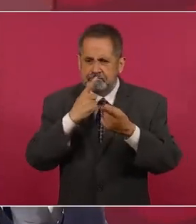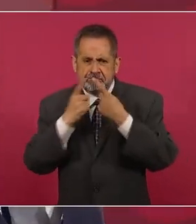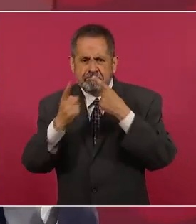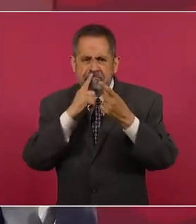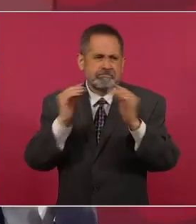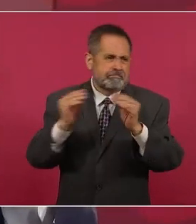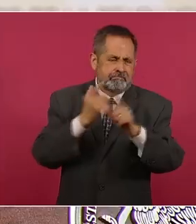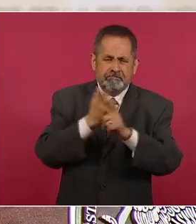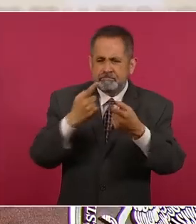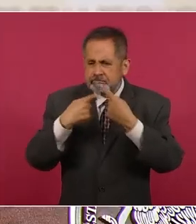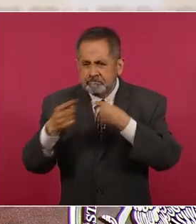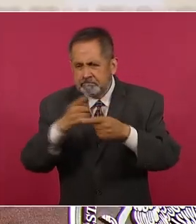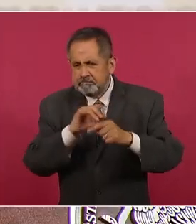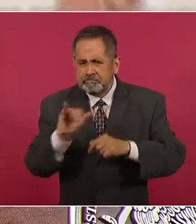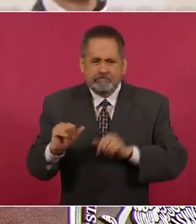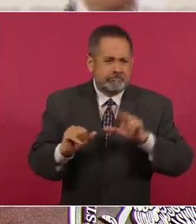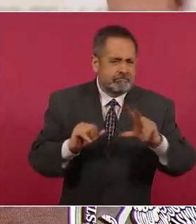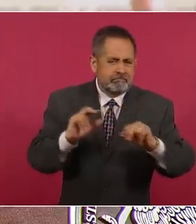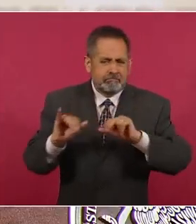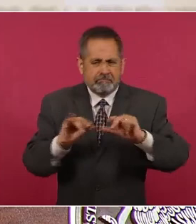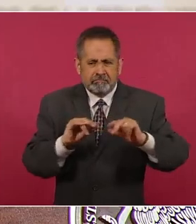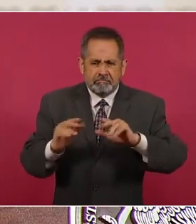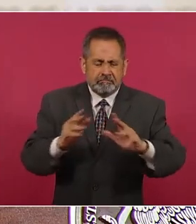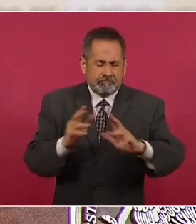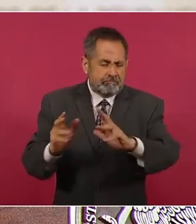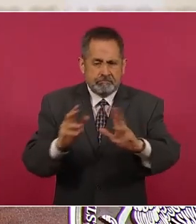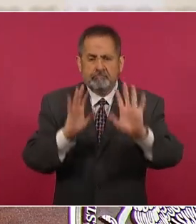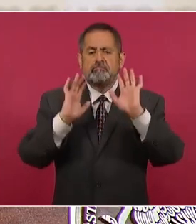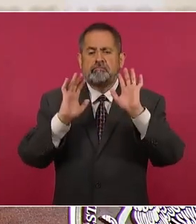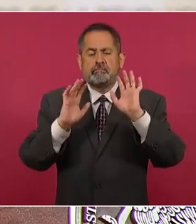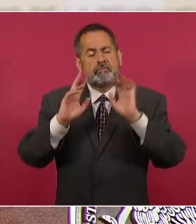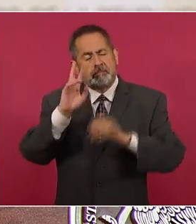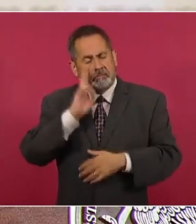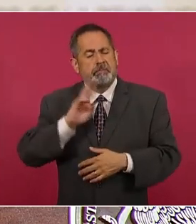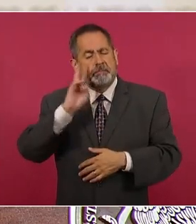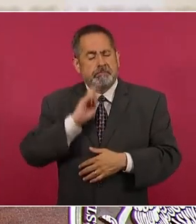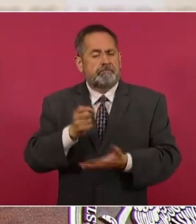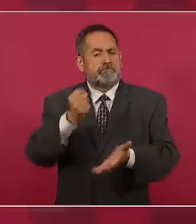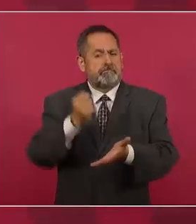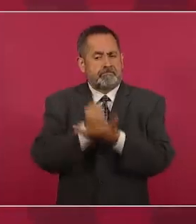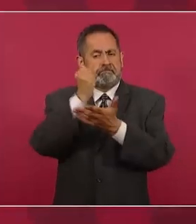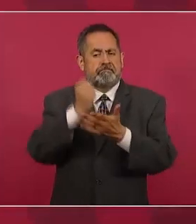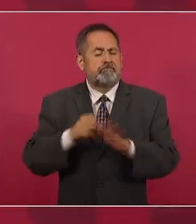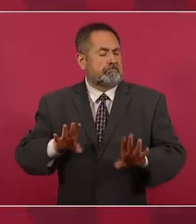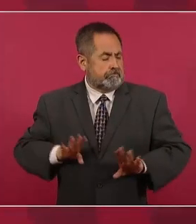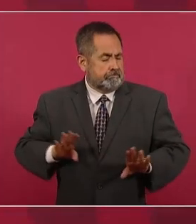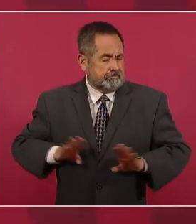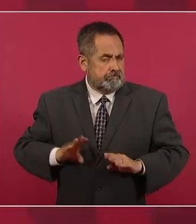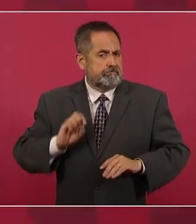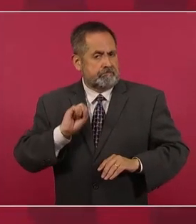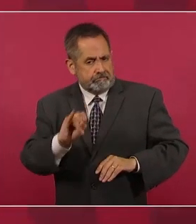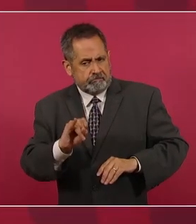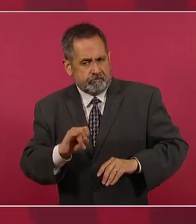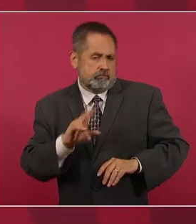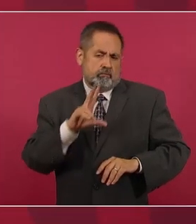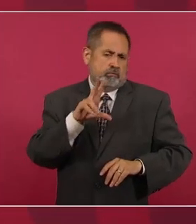y vea si conviene o no conviene